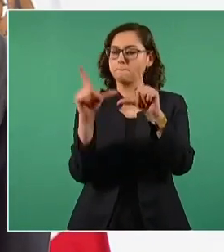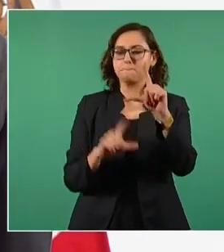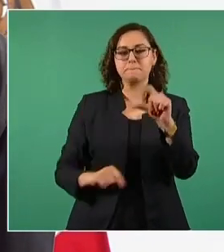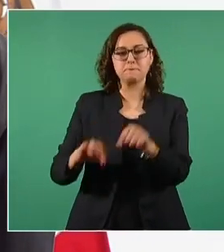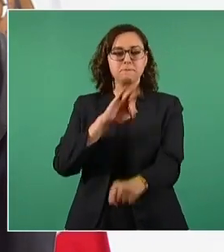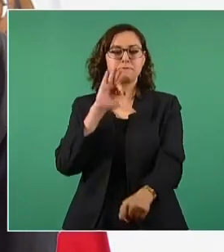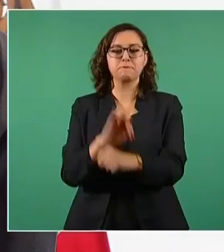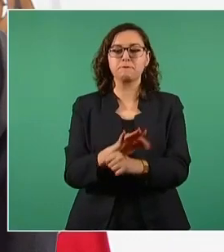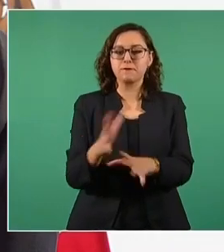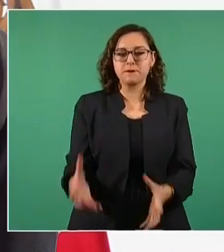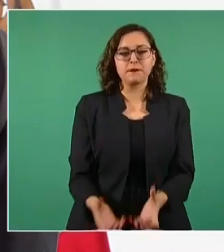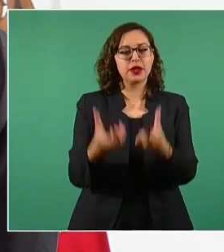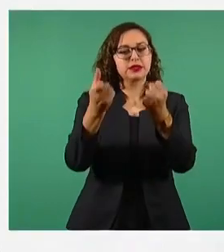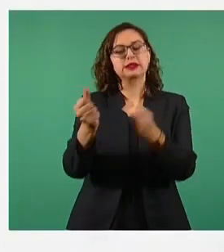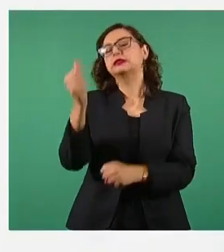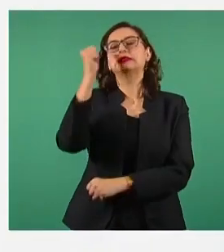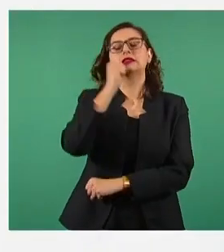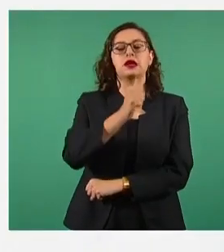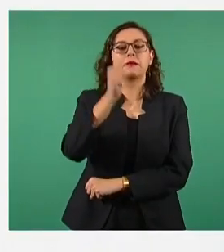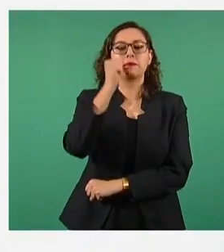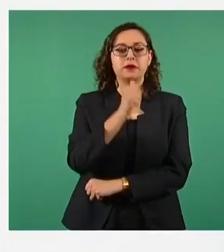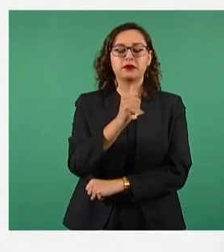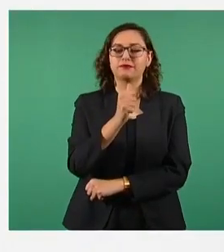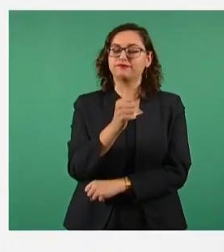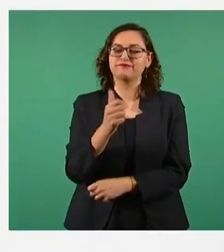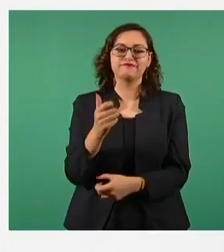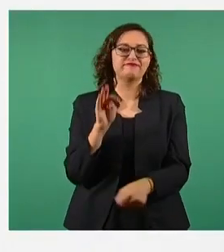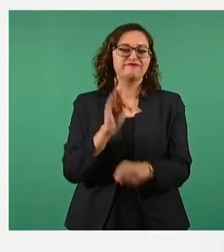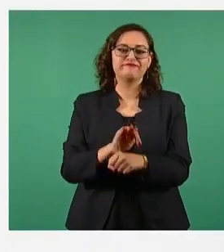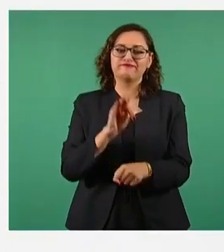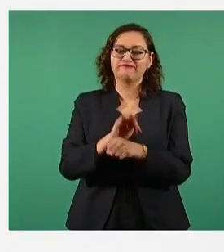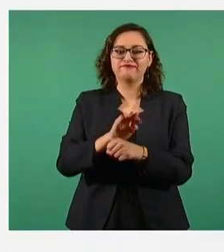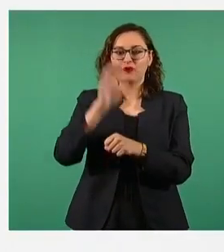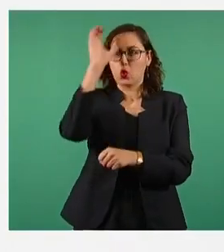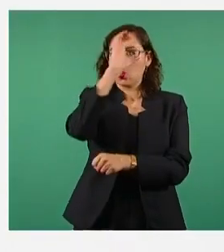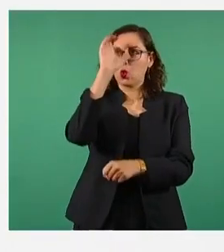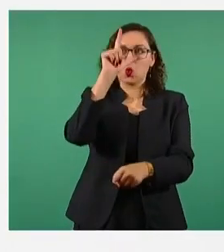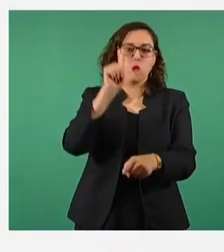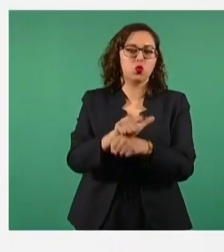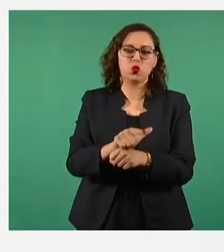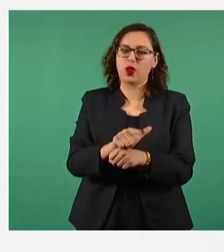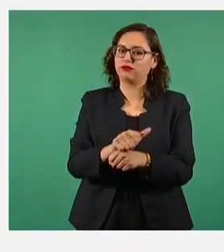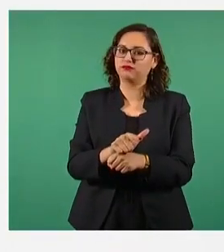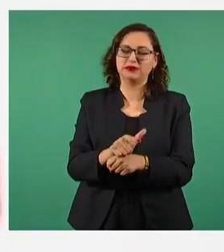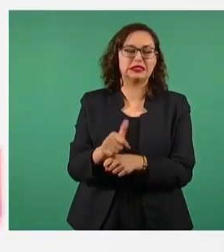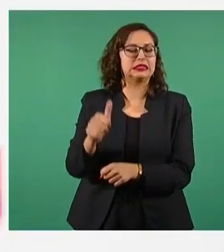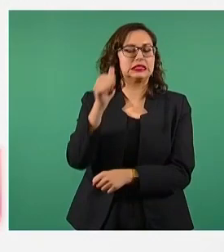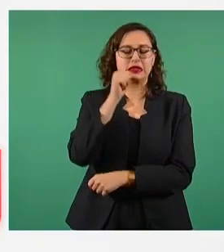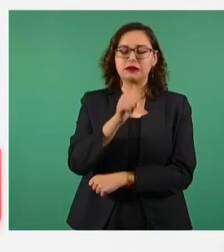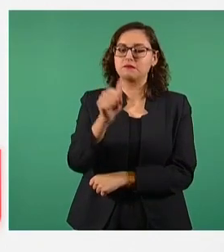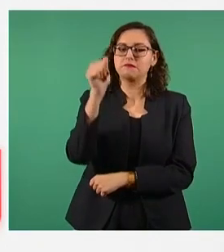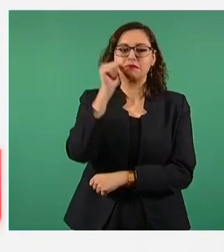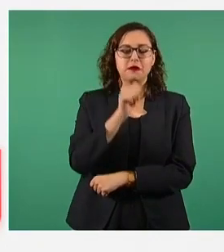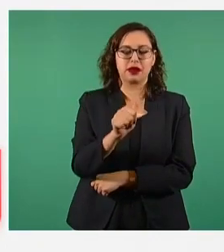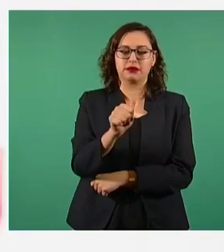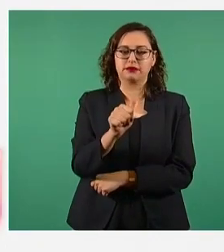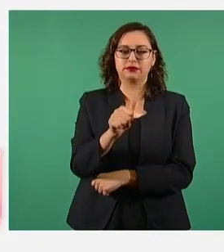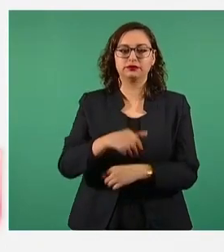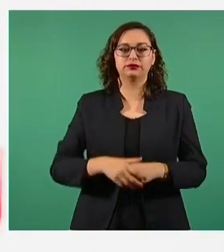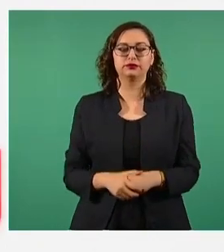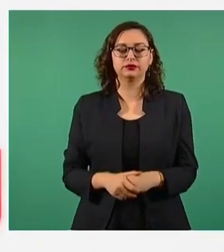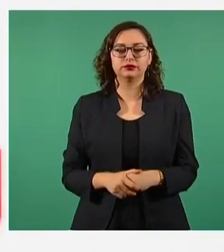las culturas siempre siempre nos han salvado, nos han salvado